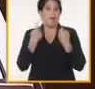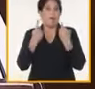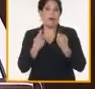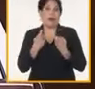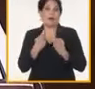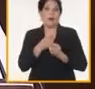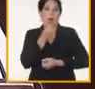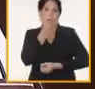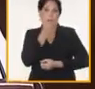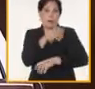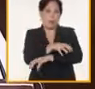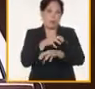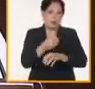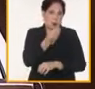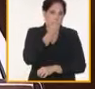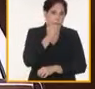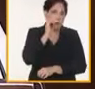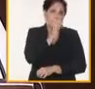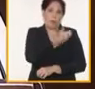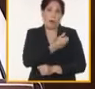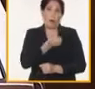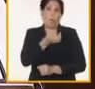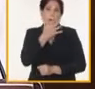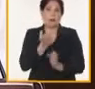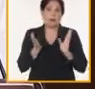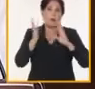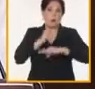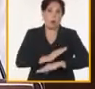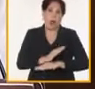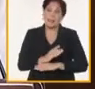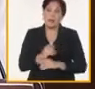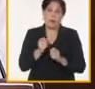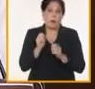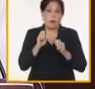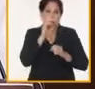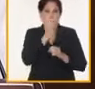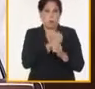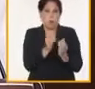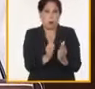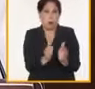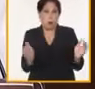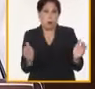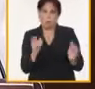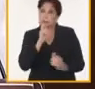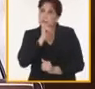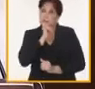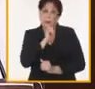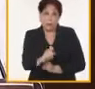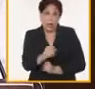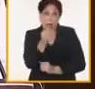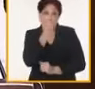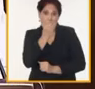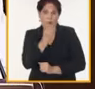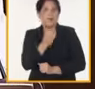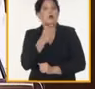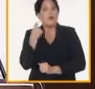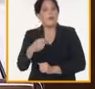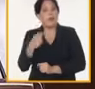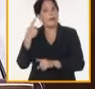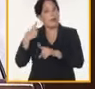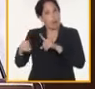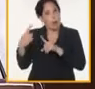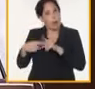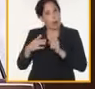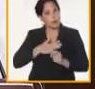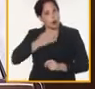disponibilidad de alimentos y medicamentos. No lográndose desarrollar el programa sobre la base de la alimentación con materias primas